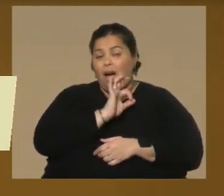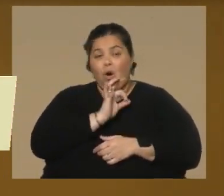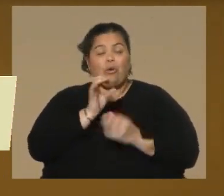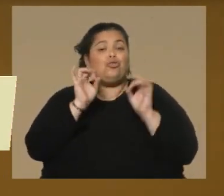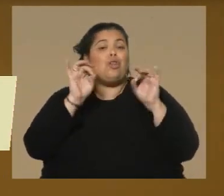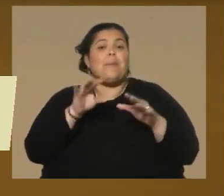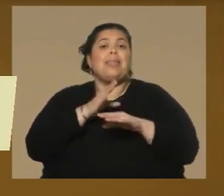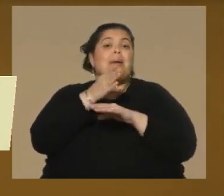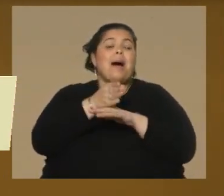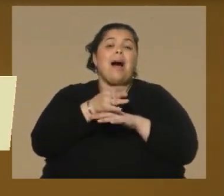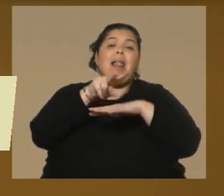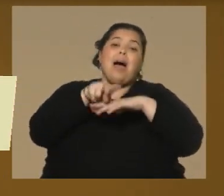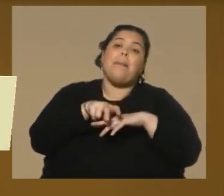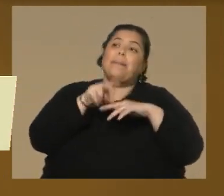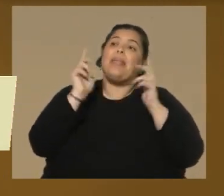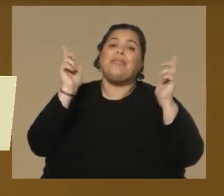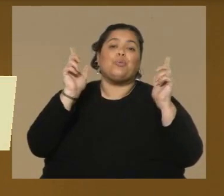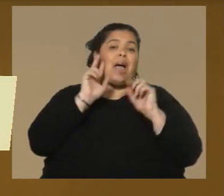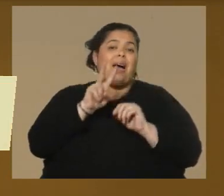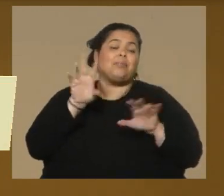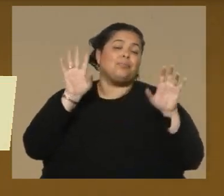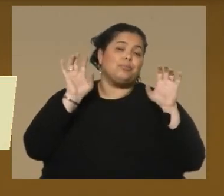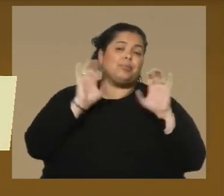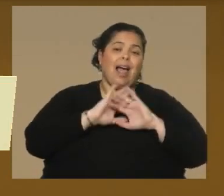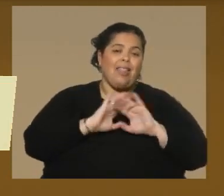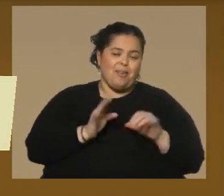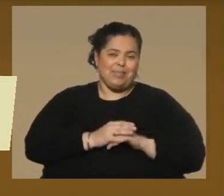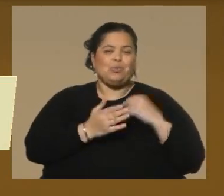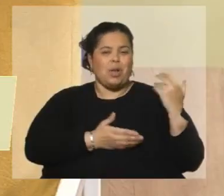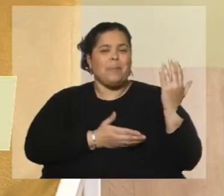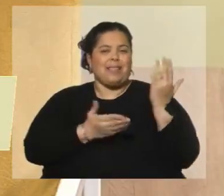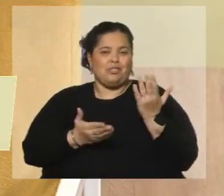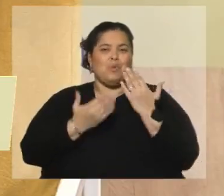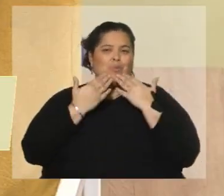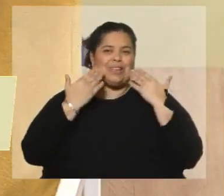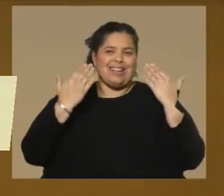o sean públicos. Es una invitación que les estamos haciendo. Nuevamente, muchísimas gracias María Julia. ustedes, muchas gracias. Un gusto.